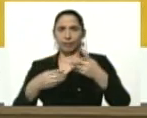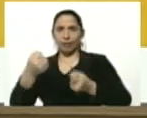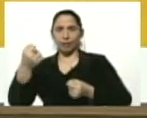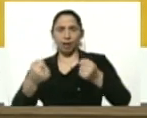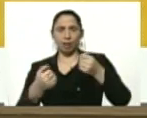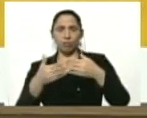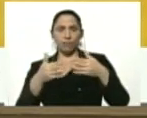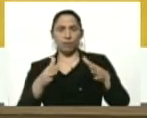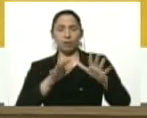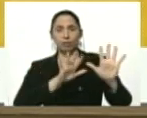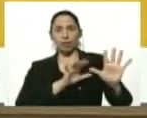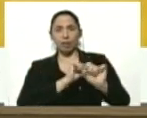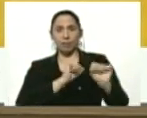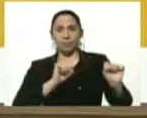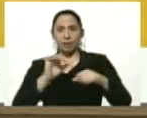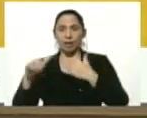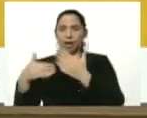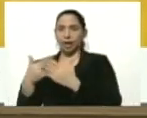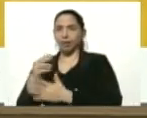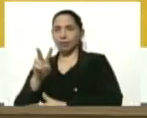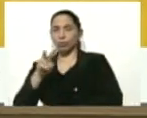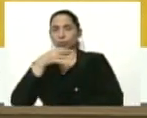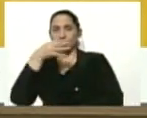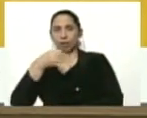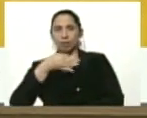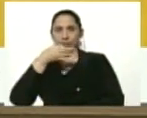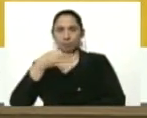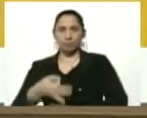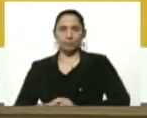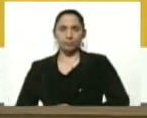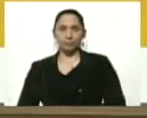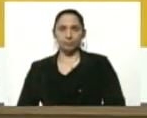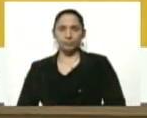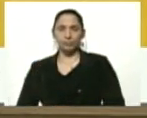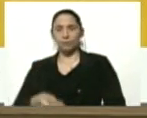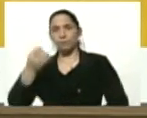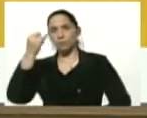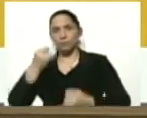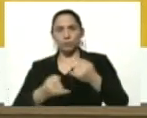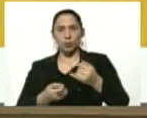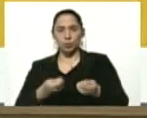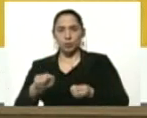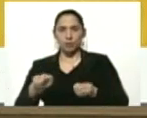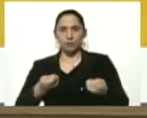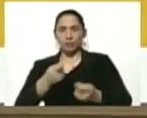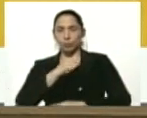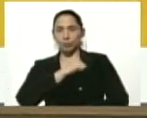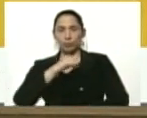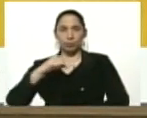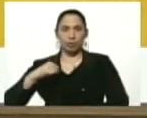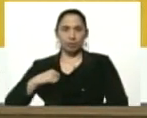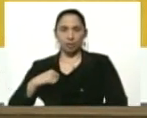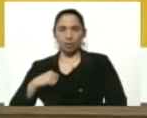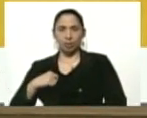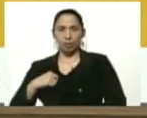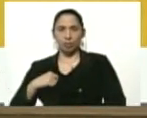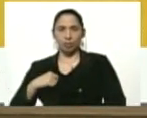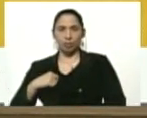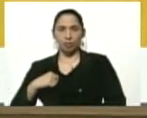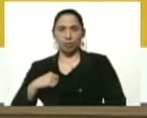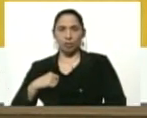estarán abiertos de 10 de la mañana a 2 de la tarde. Y finalmente los servicios personalizados de